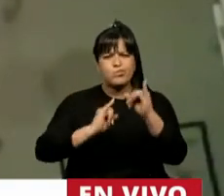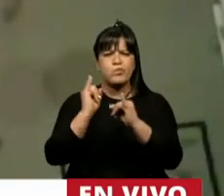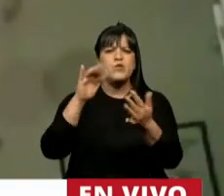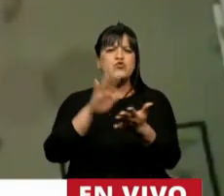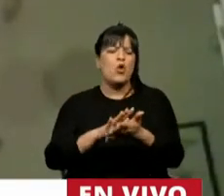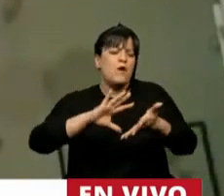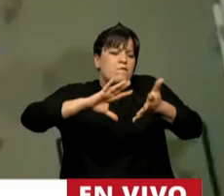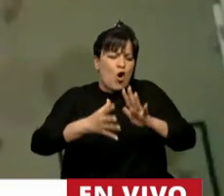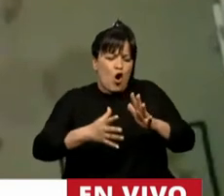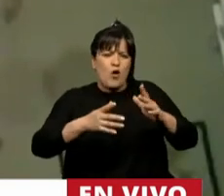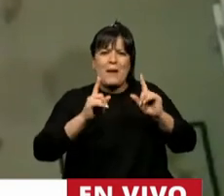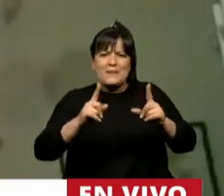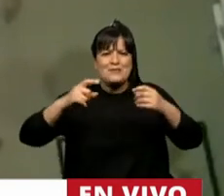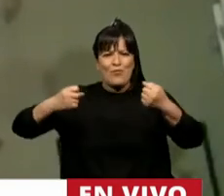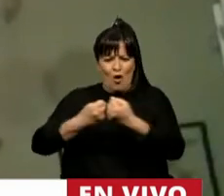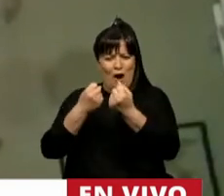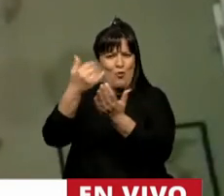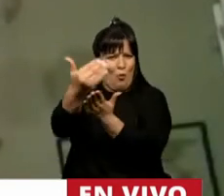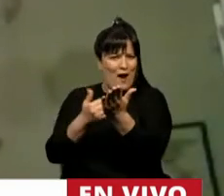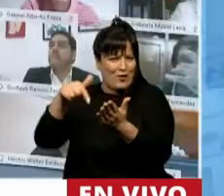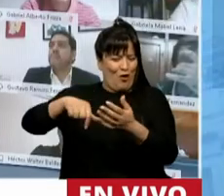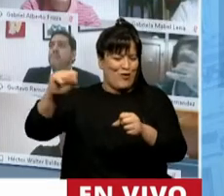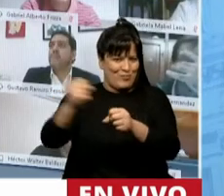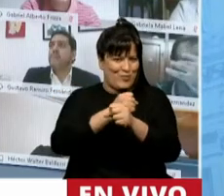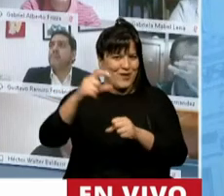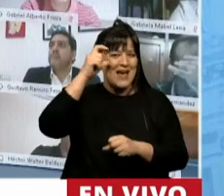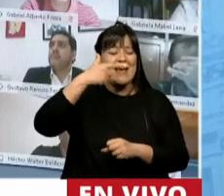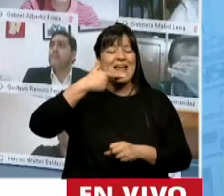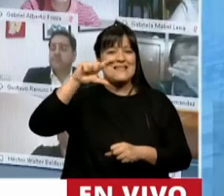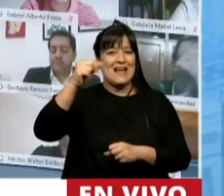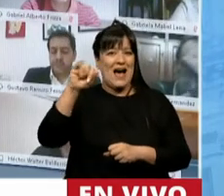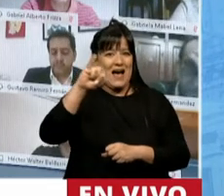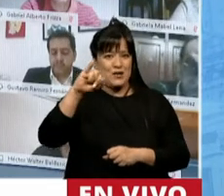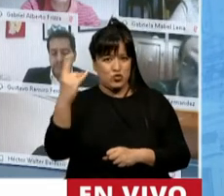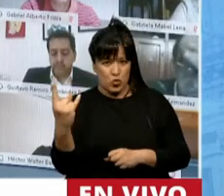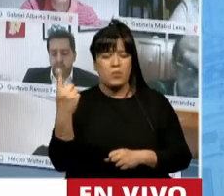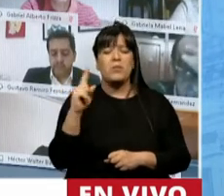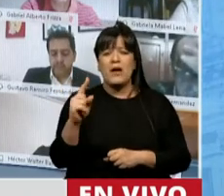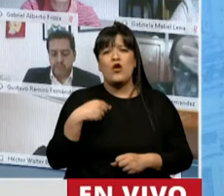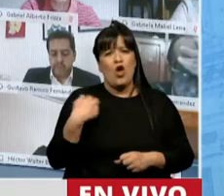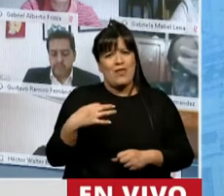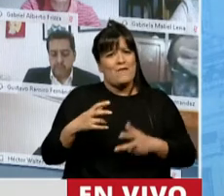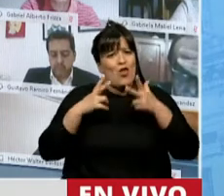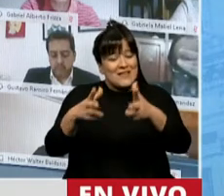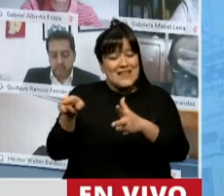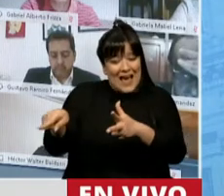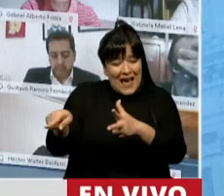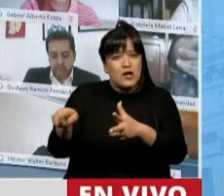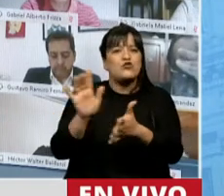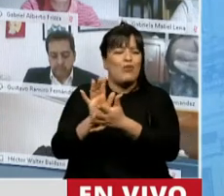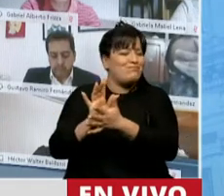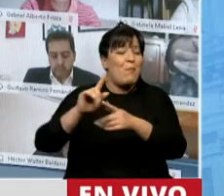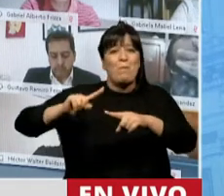características de este tratado que estamos aprobando hoy, de Escazú. Lo que hay que decir es que, en todo caso, reivindica las políticas